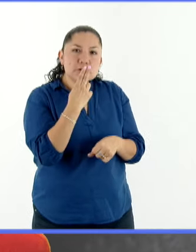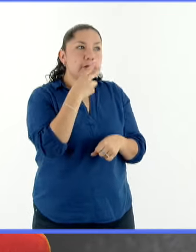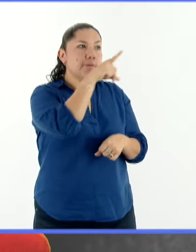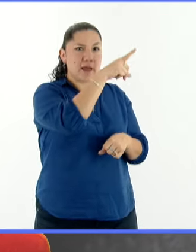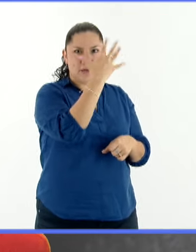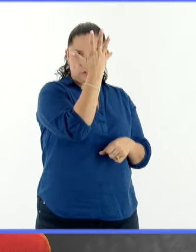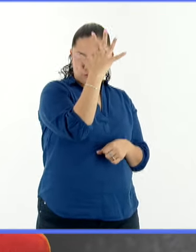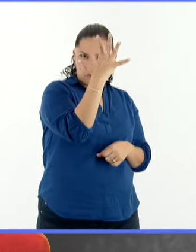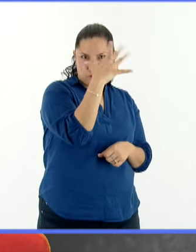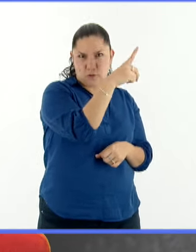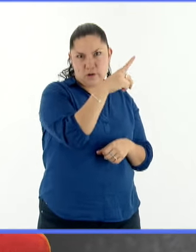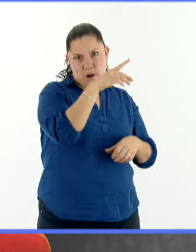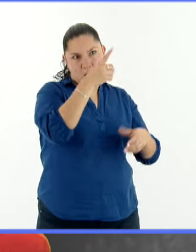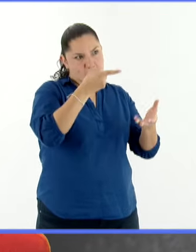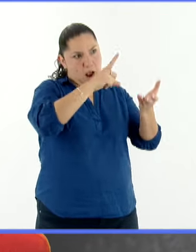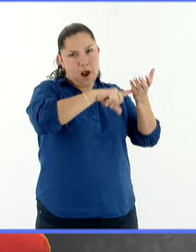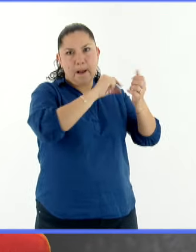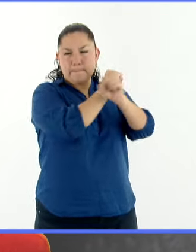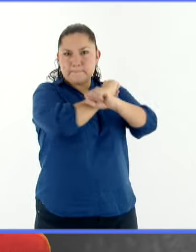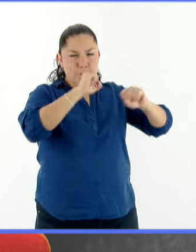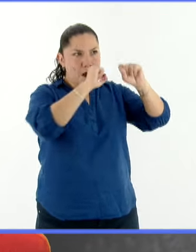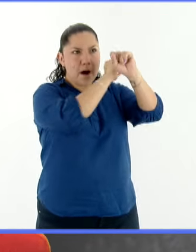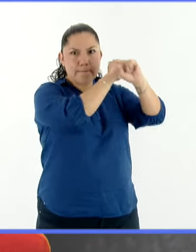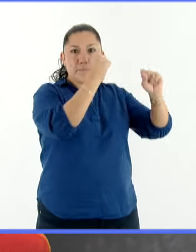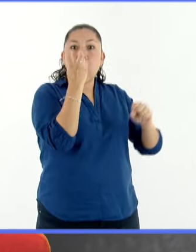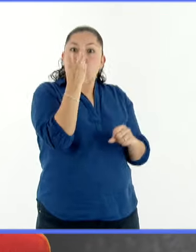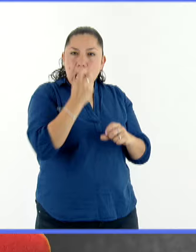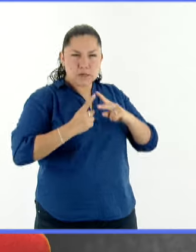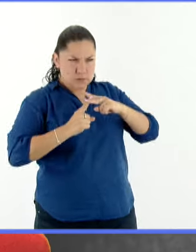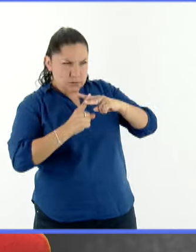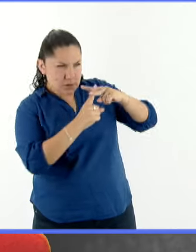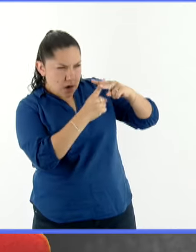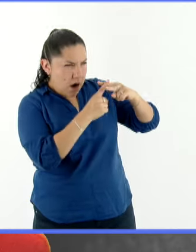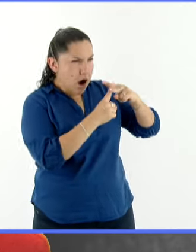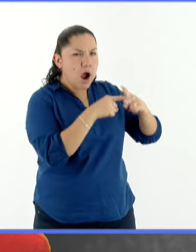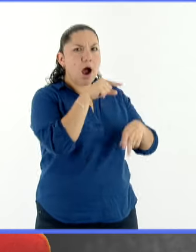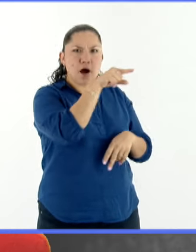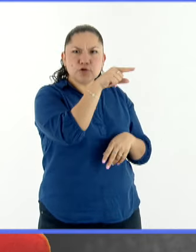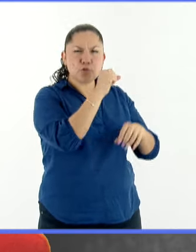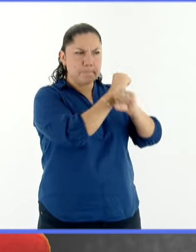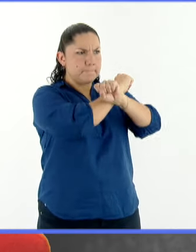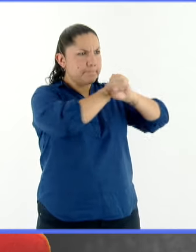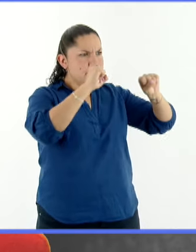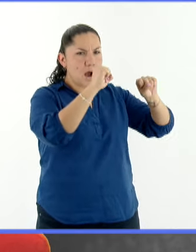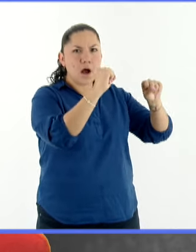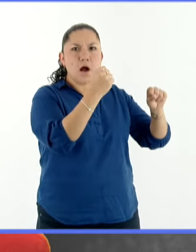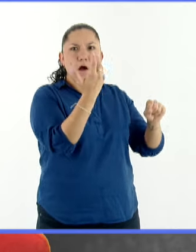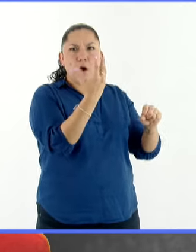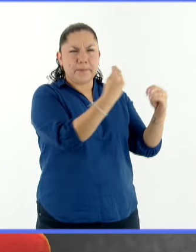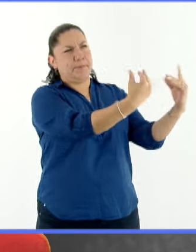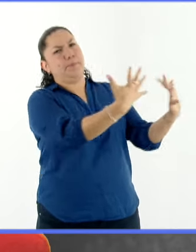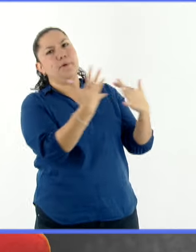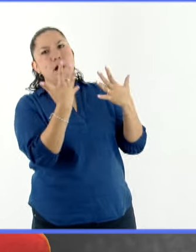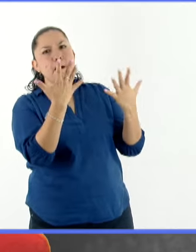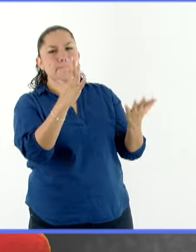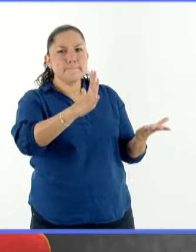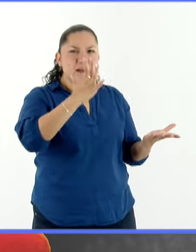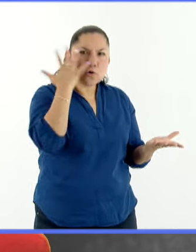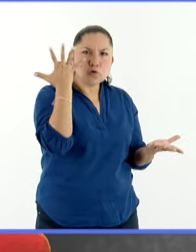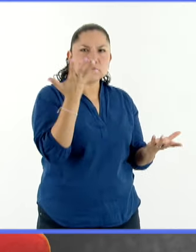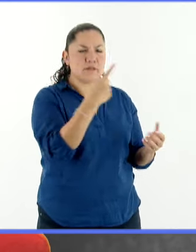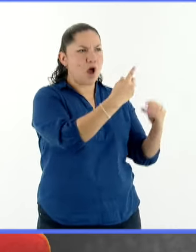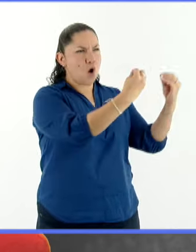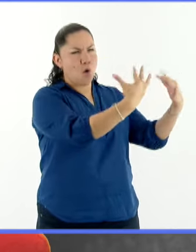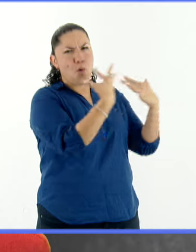y se puede hacer una predicción de ellas, porque se puede medir su velocidad, su tamaño, etc. Entonces, se tiene una idea de cuál sería la magnitud o el impacto en